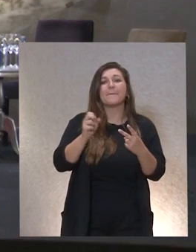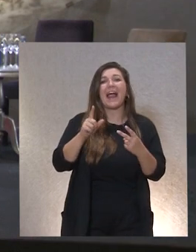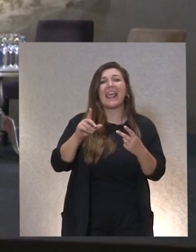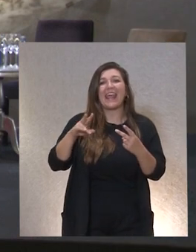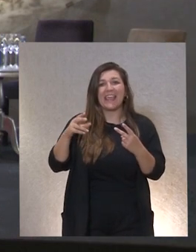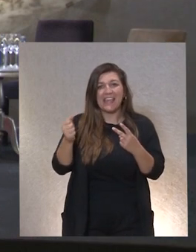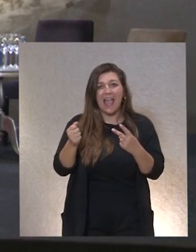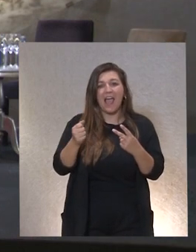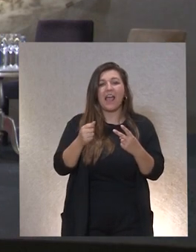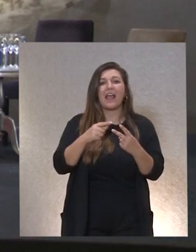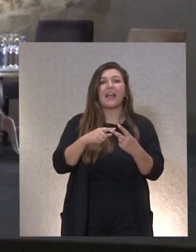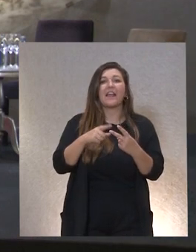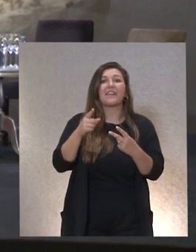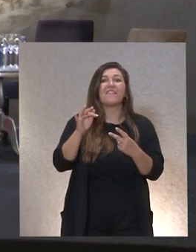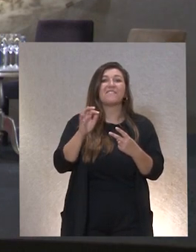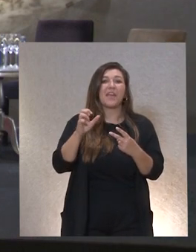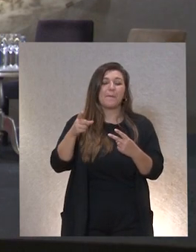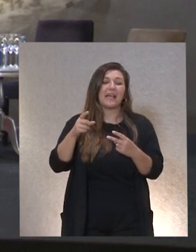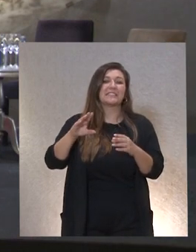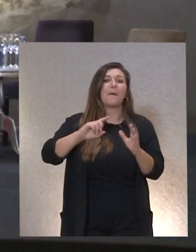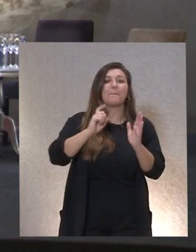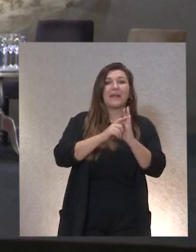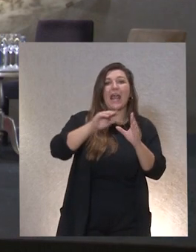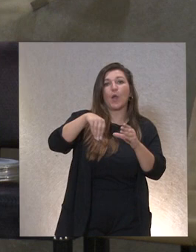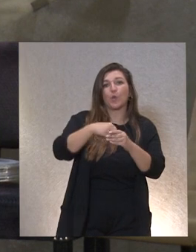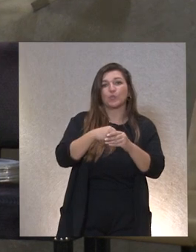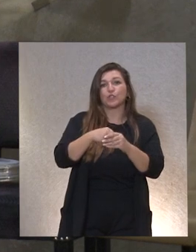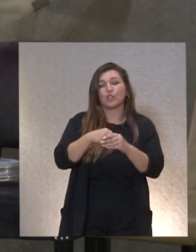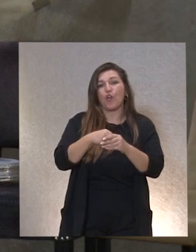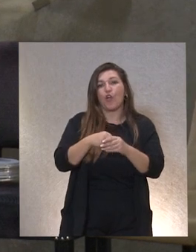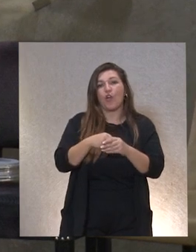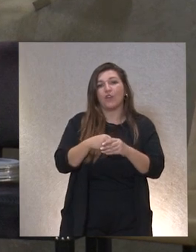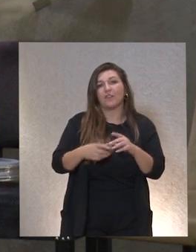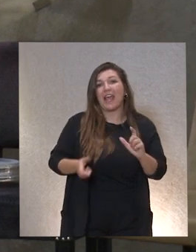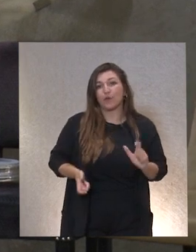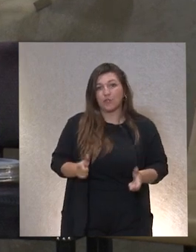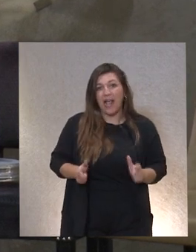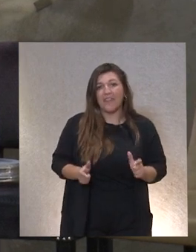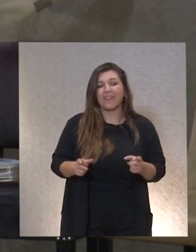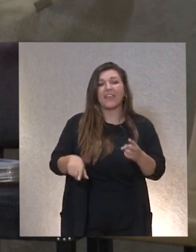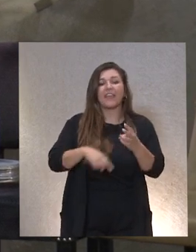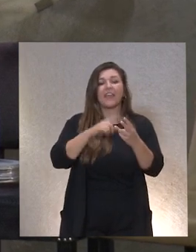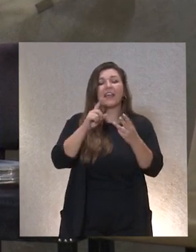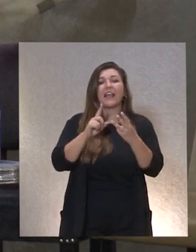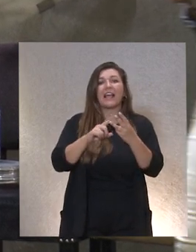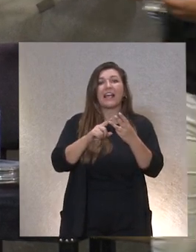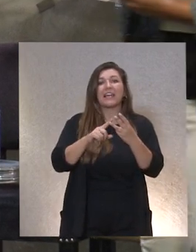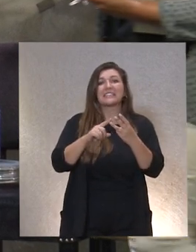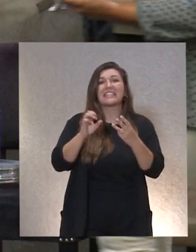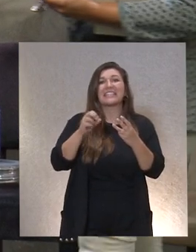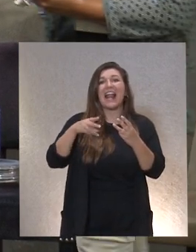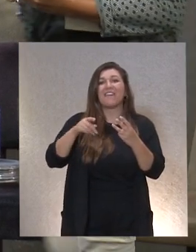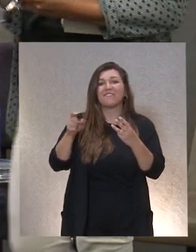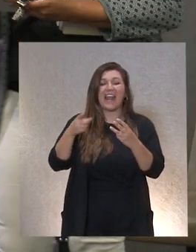Yeguzquiña Echave, de FEBAS, Plena Inclusión Euskadi, Gloria Mata, del Centro San Rafael de Alicante, y